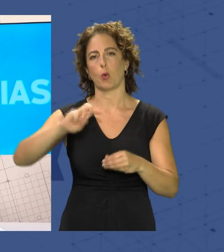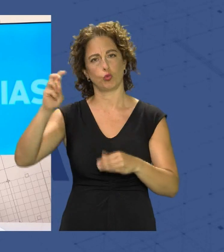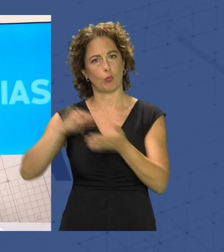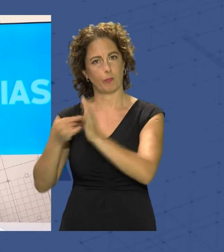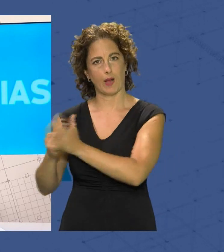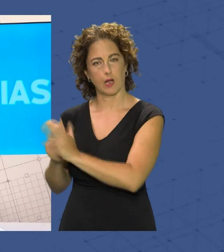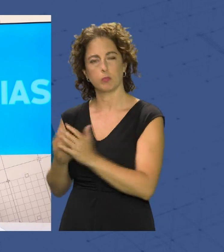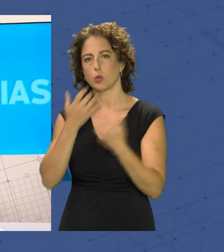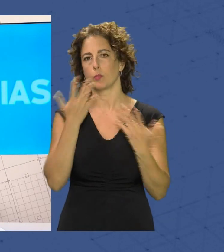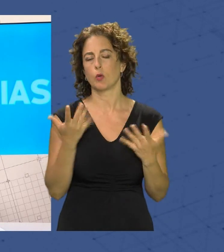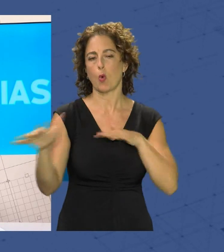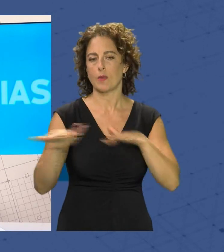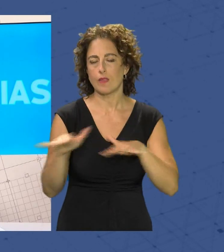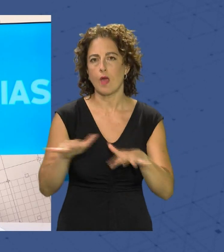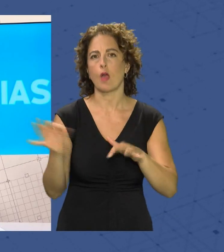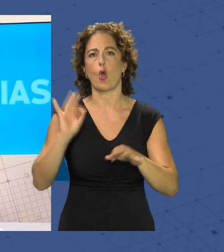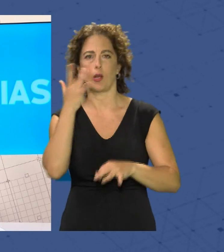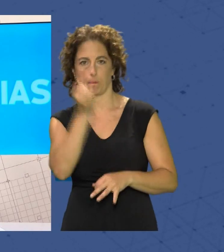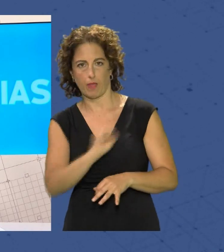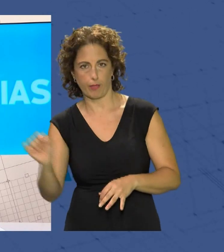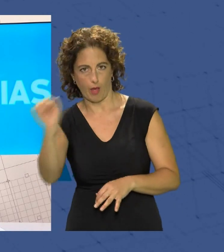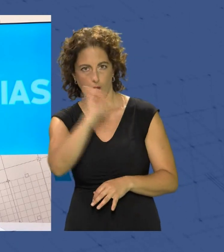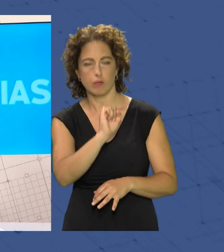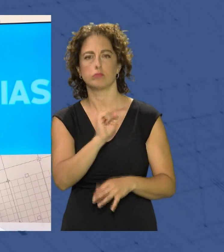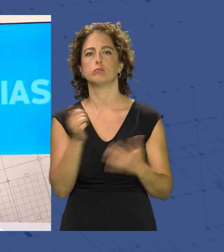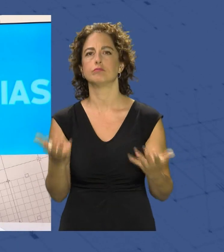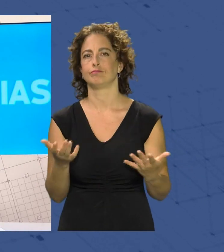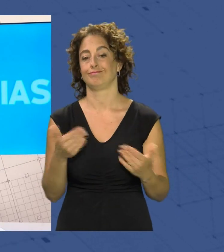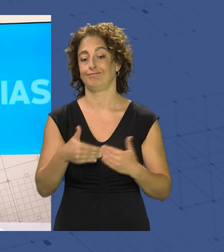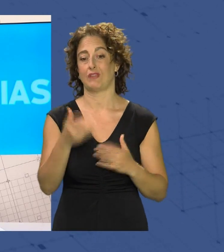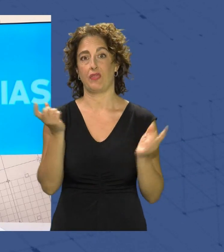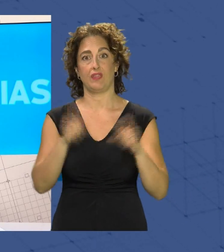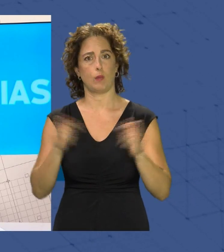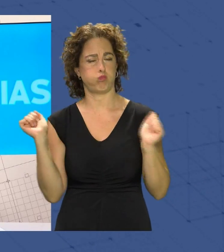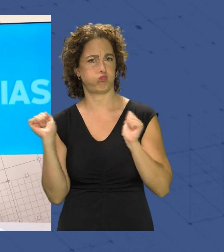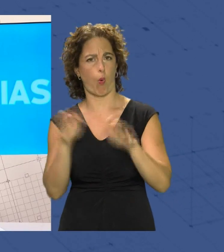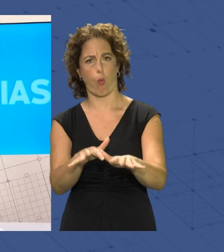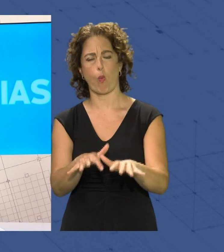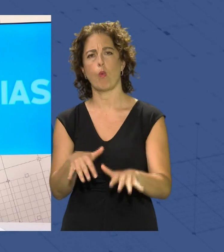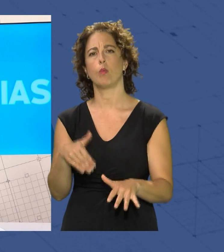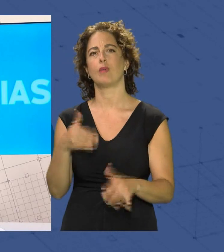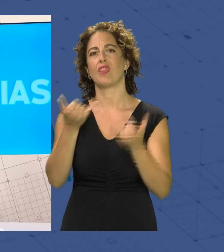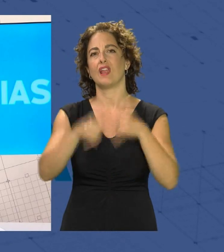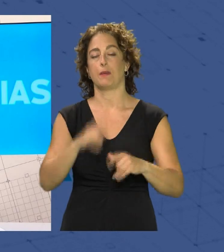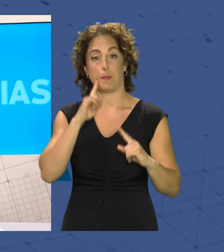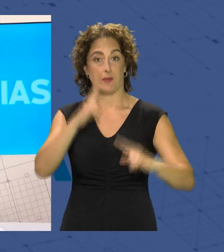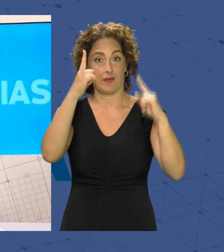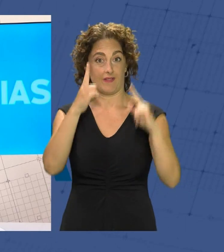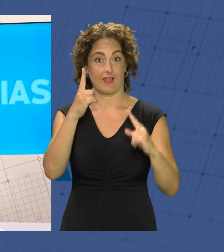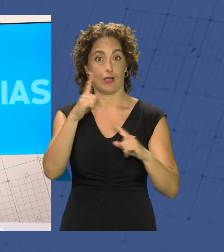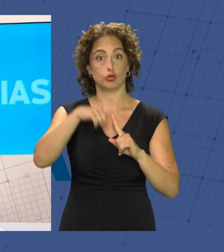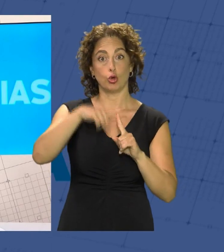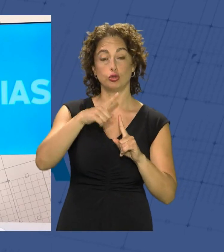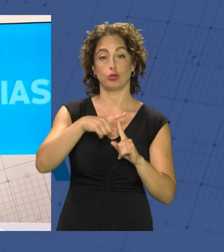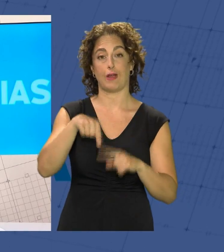por ejemplo de movilidad o de limpieza ante esta cita multitudinaria que se va a celebrar por primera vez en el tollo